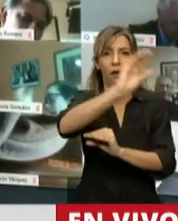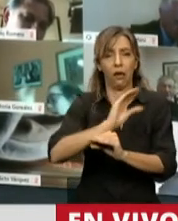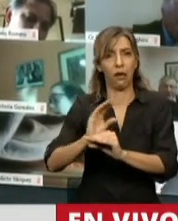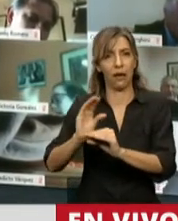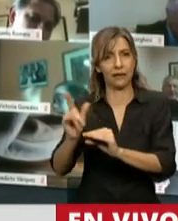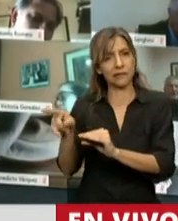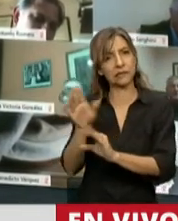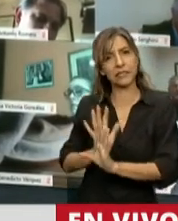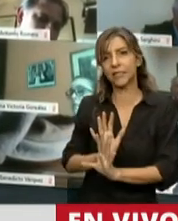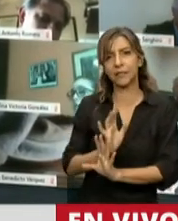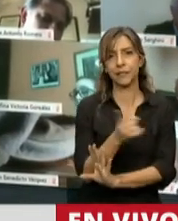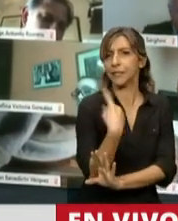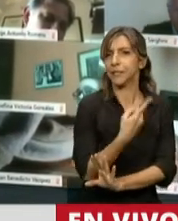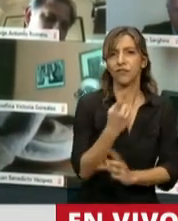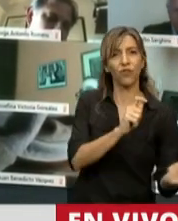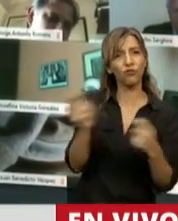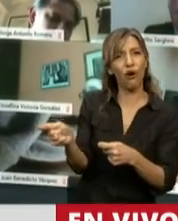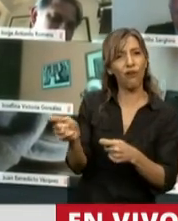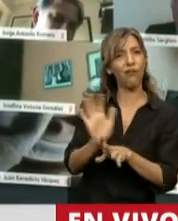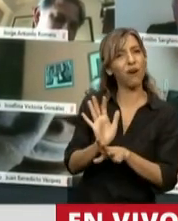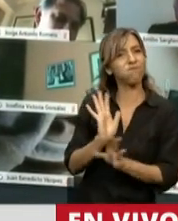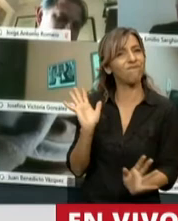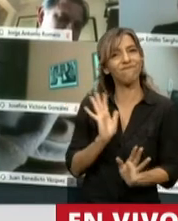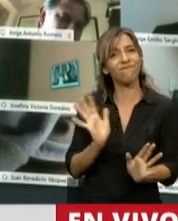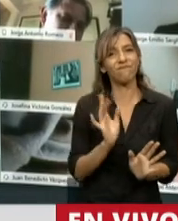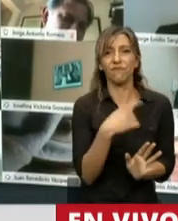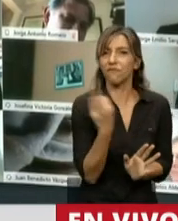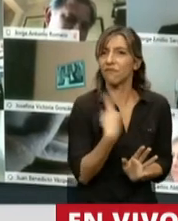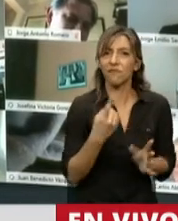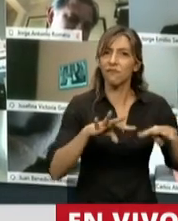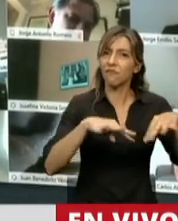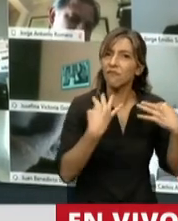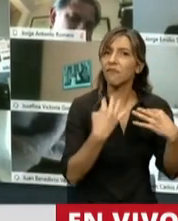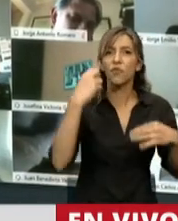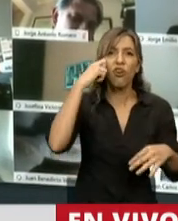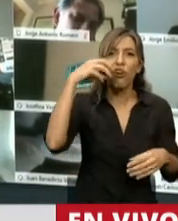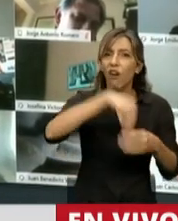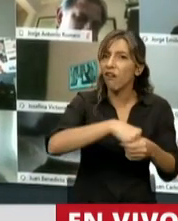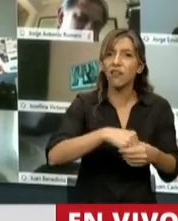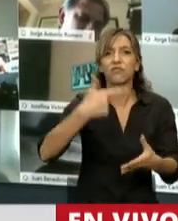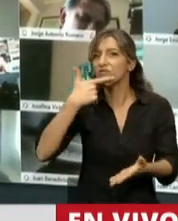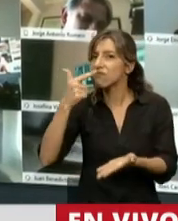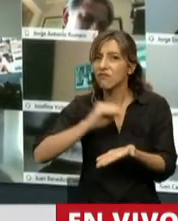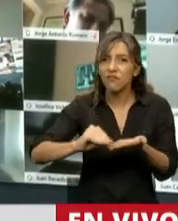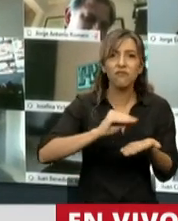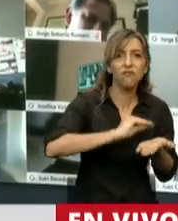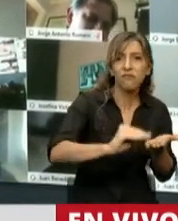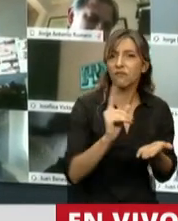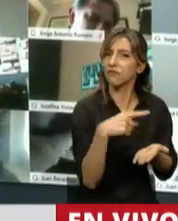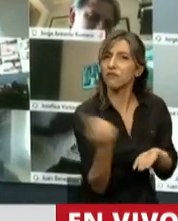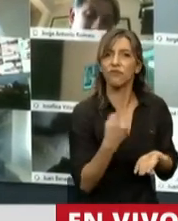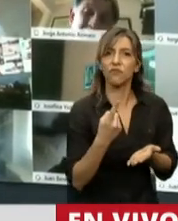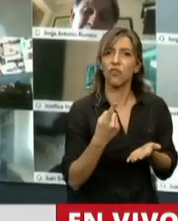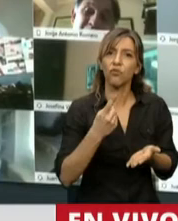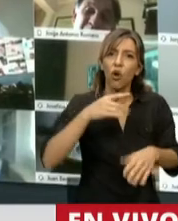necesitamos seguir tratando en este Congreso. Ni los diputados ni los senadores podemos seguir perdiendo esas facultades que